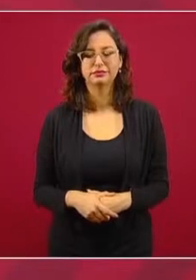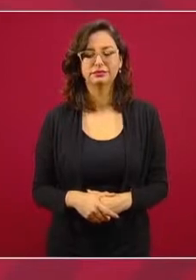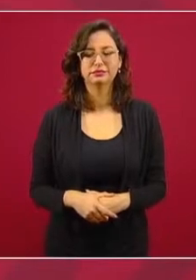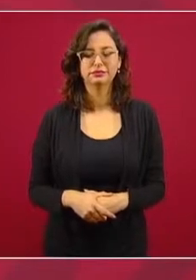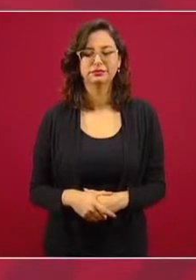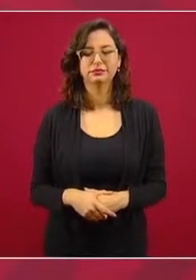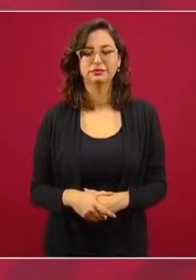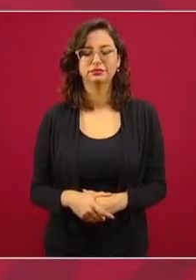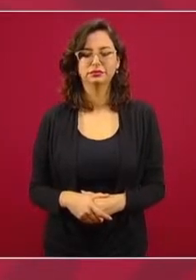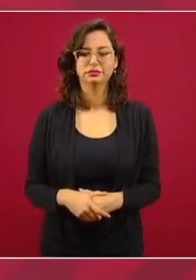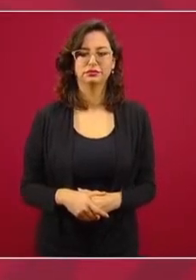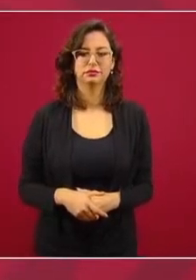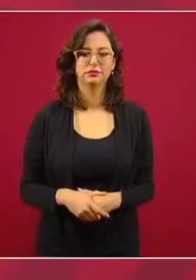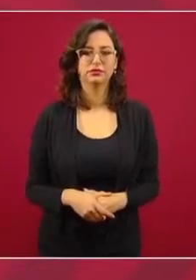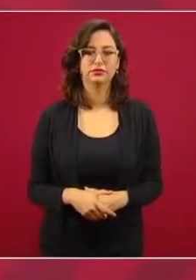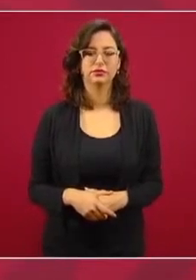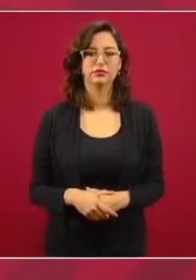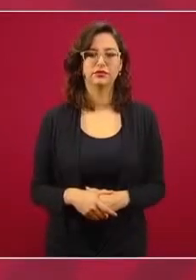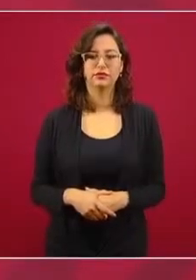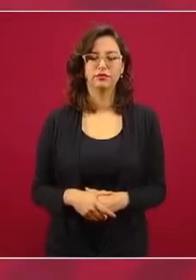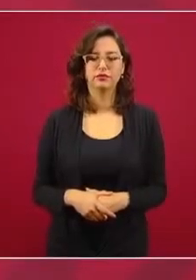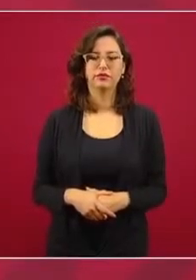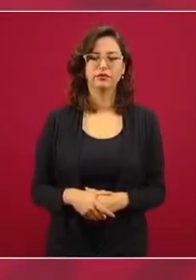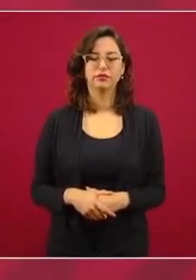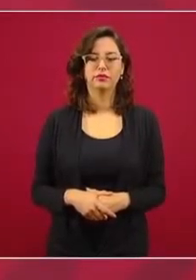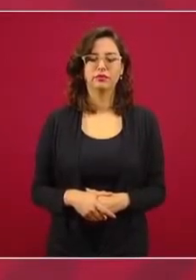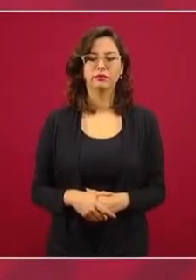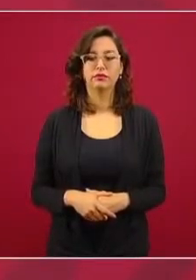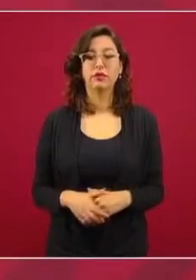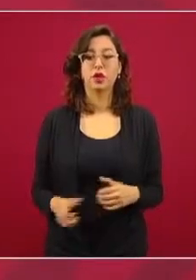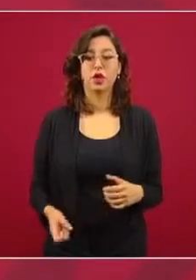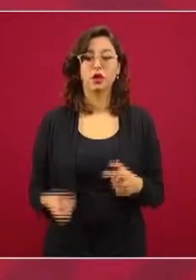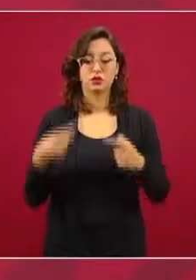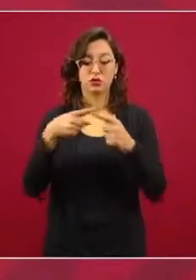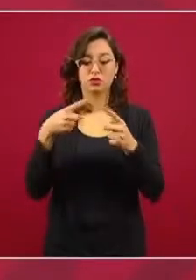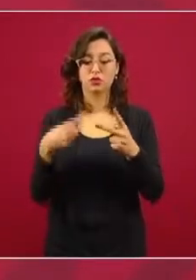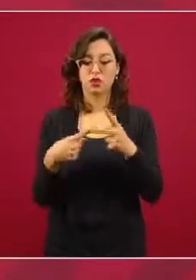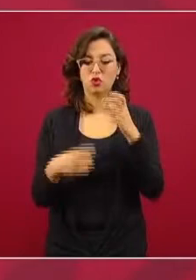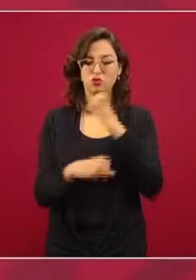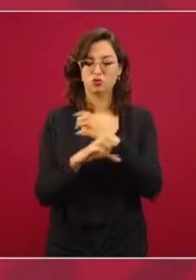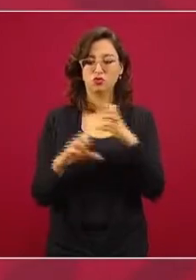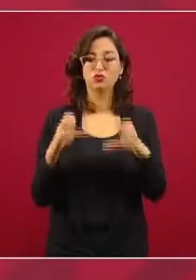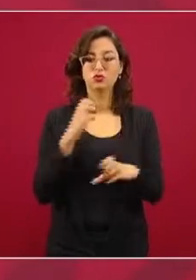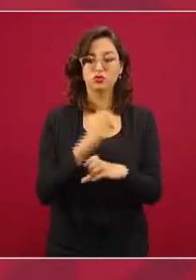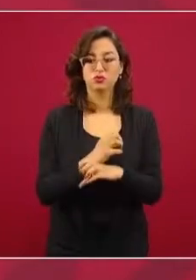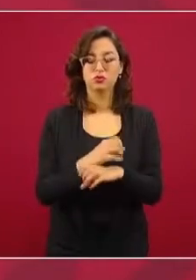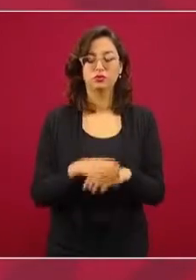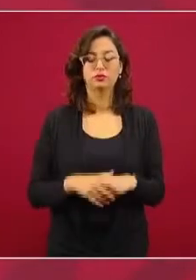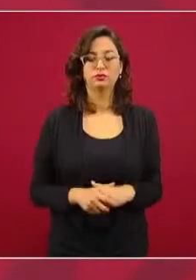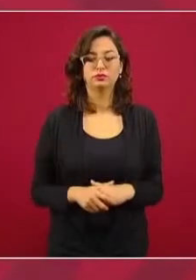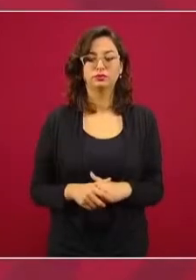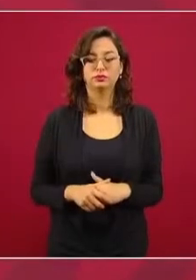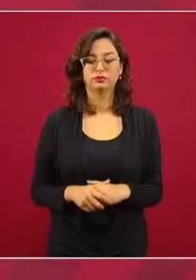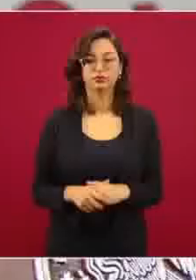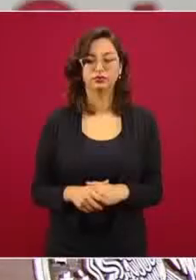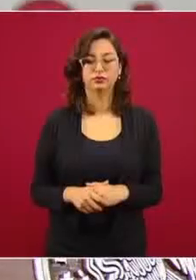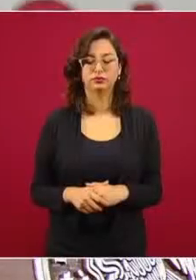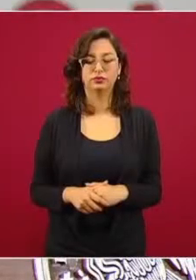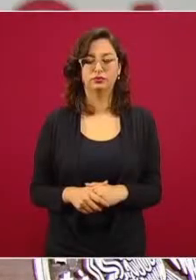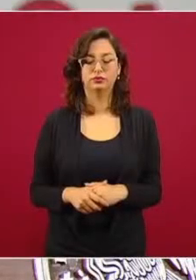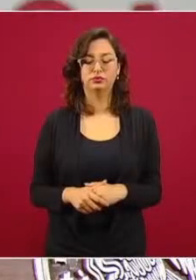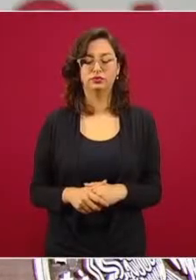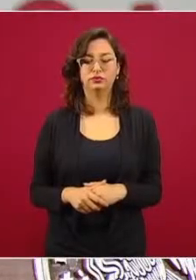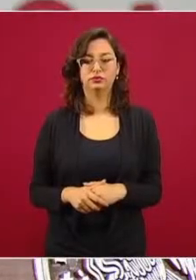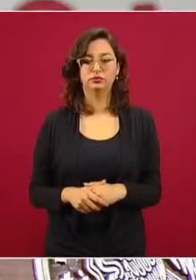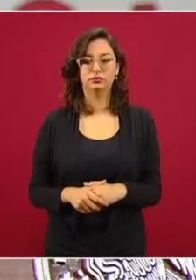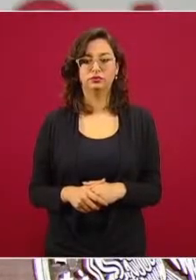La parte, vamos a decir, de las ideas, que